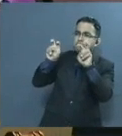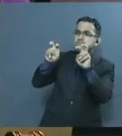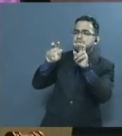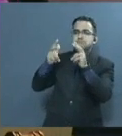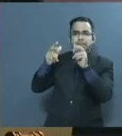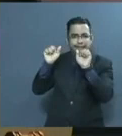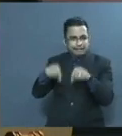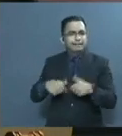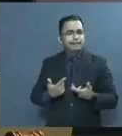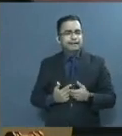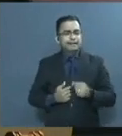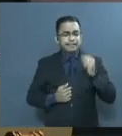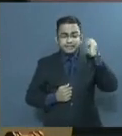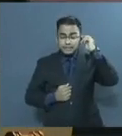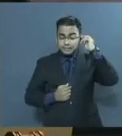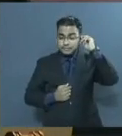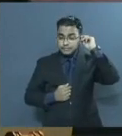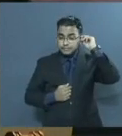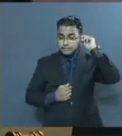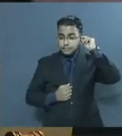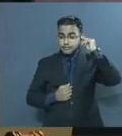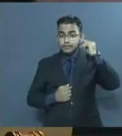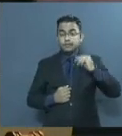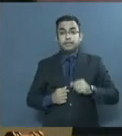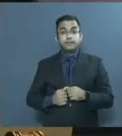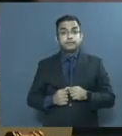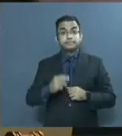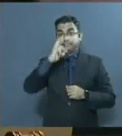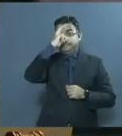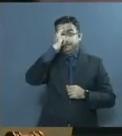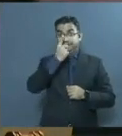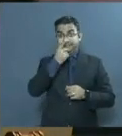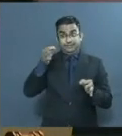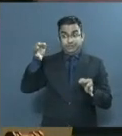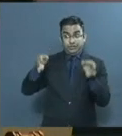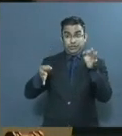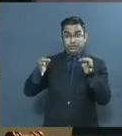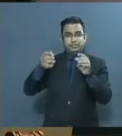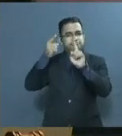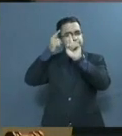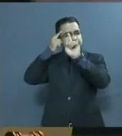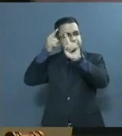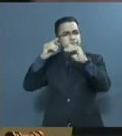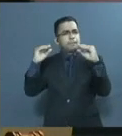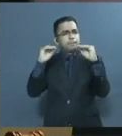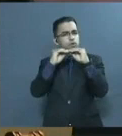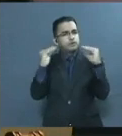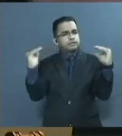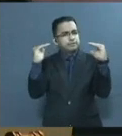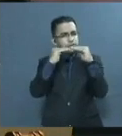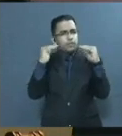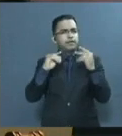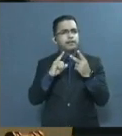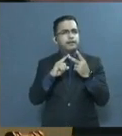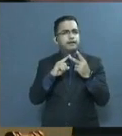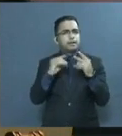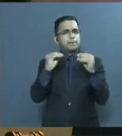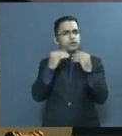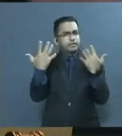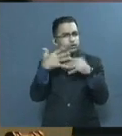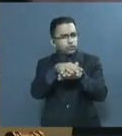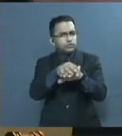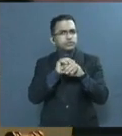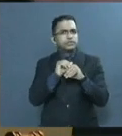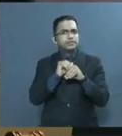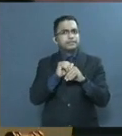La justicia dominicana tiene un compromiso firme con generar una mayor equidad e inclusión de los sectores más vulnerables de la